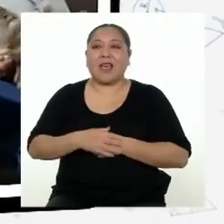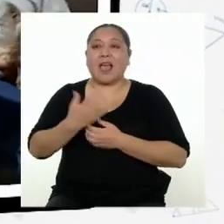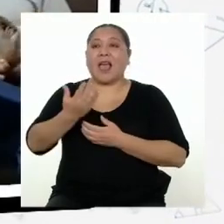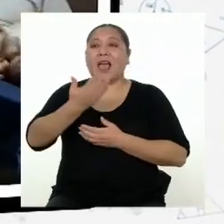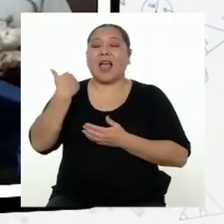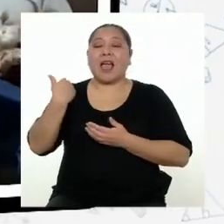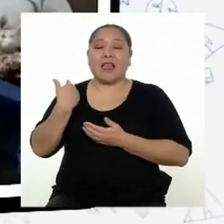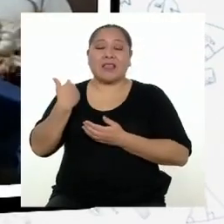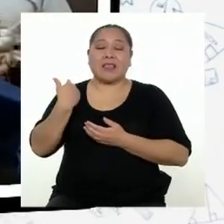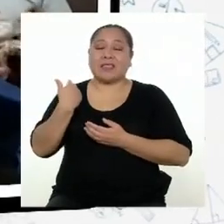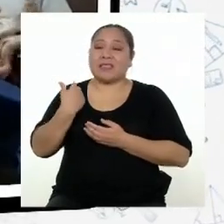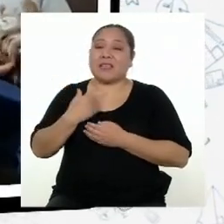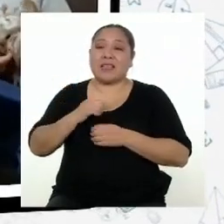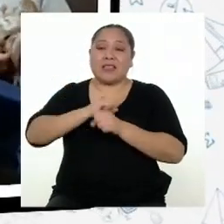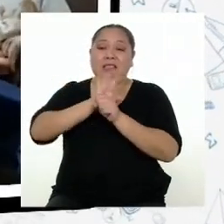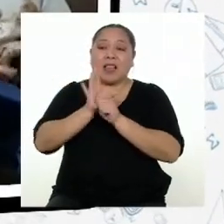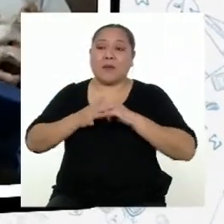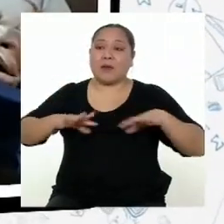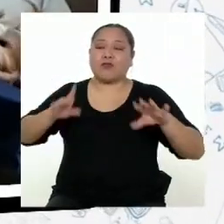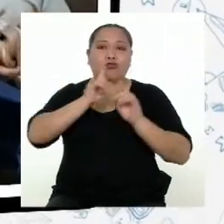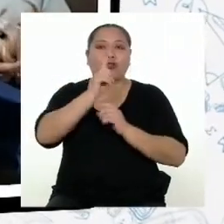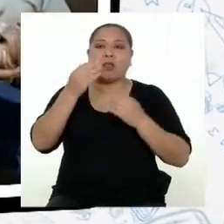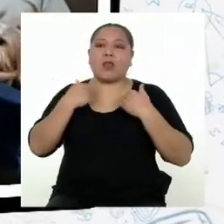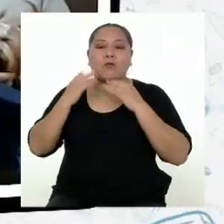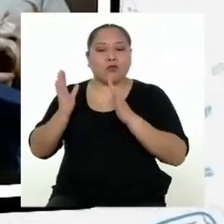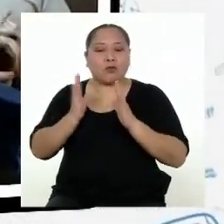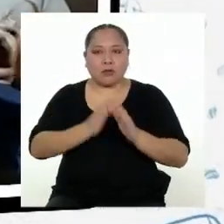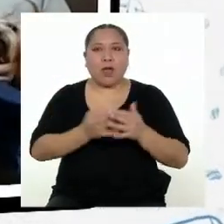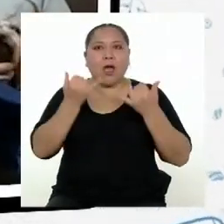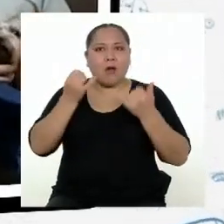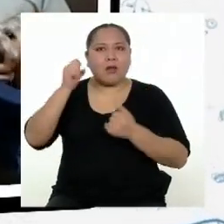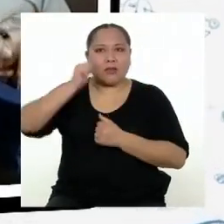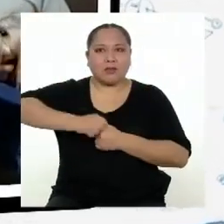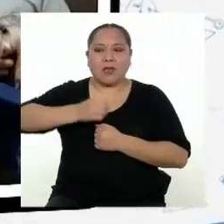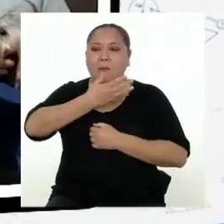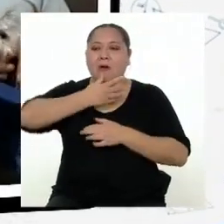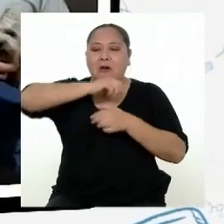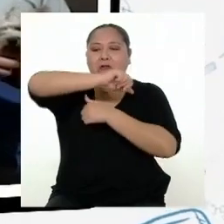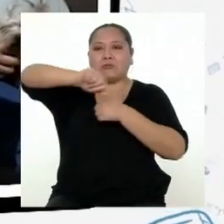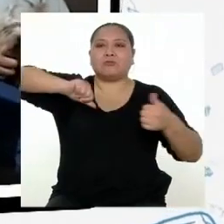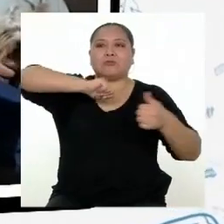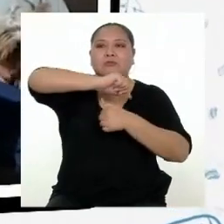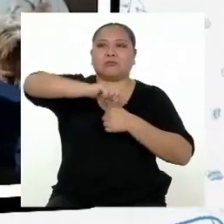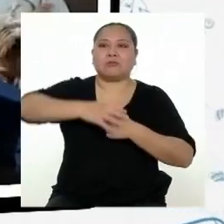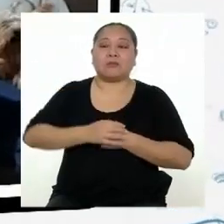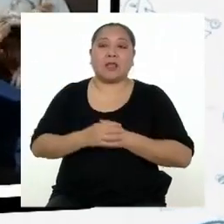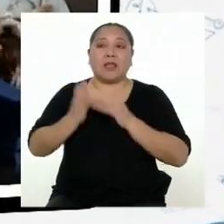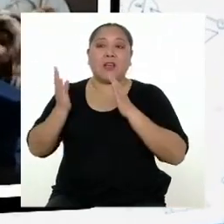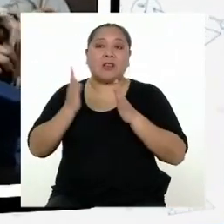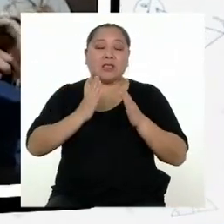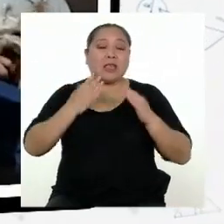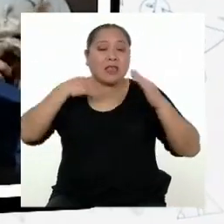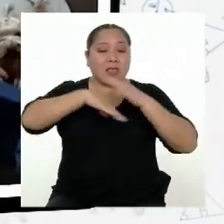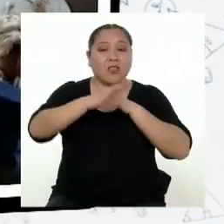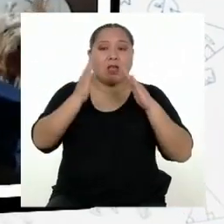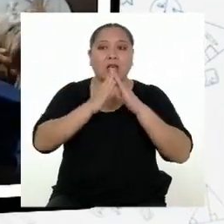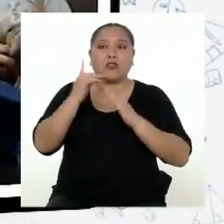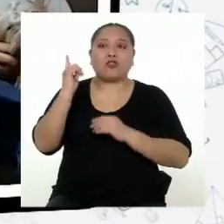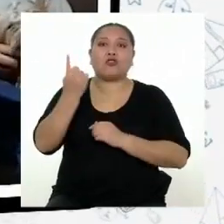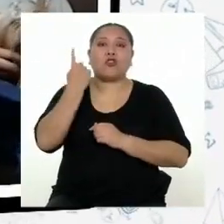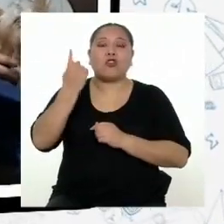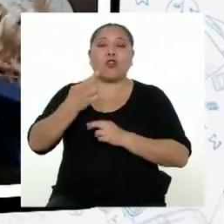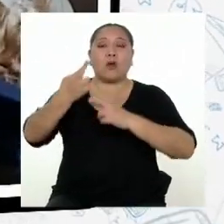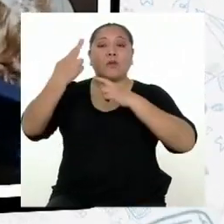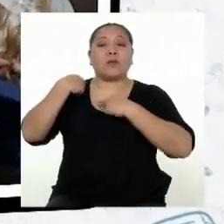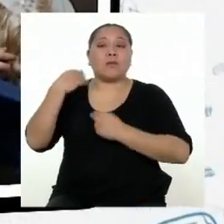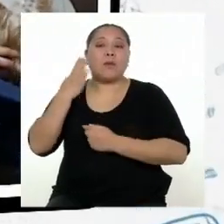la pandemia no teníamos este orden para hacer las tareas. Y ahora que sí lo hay, hay una mejor convivencia. La organización del hogar no es solo tarea de la